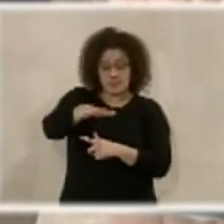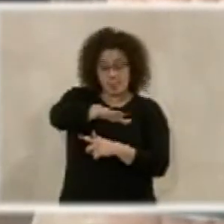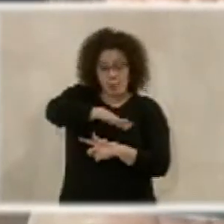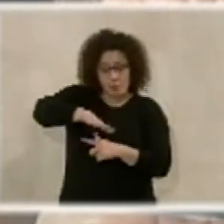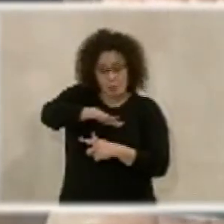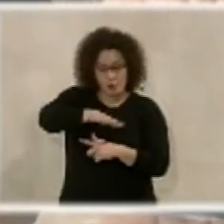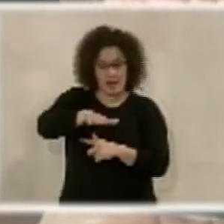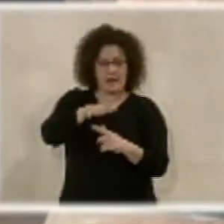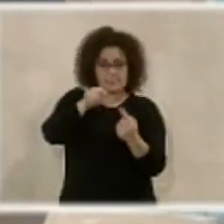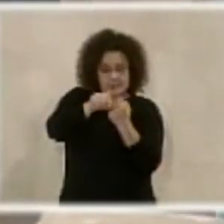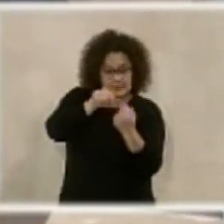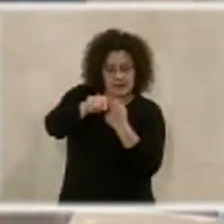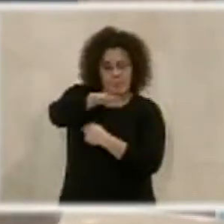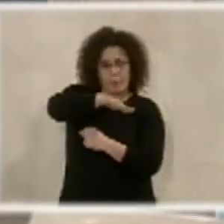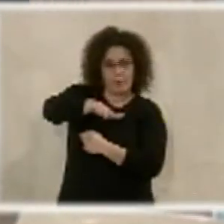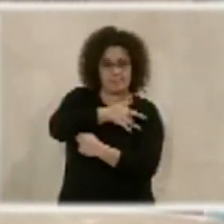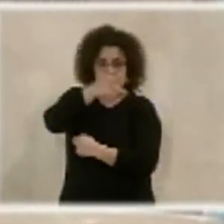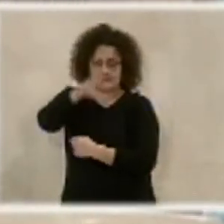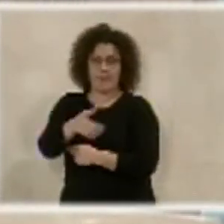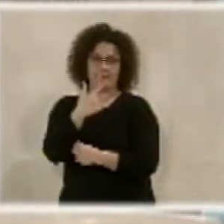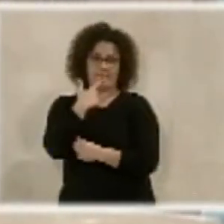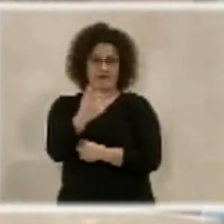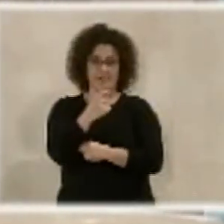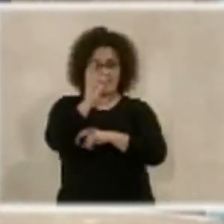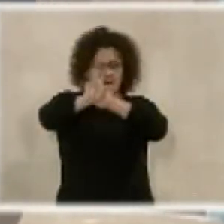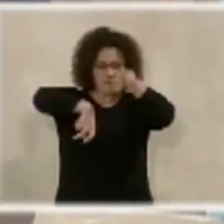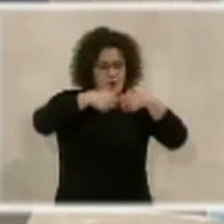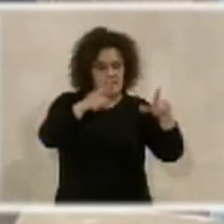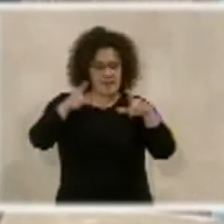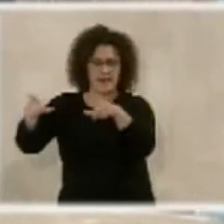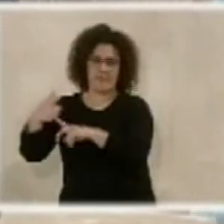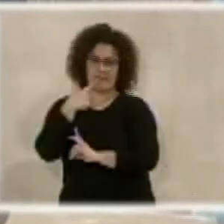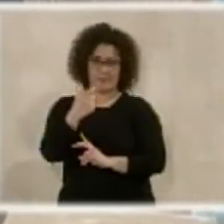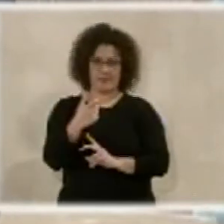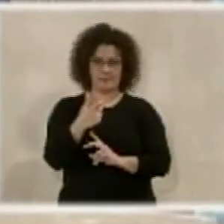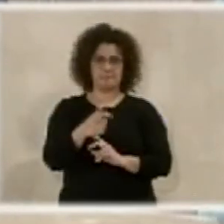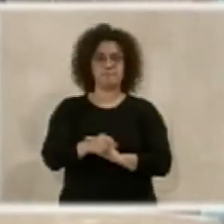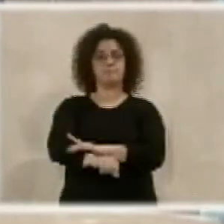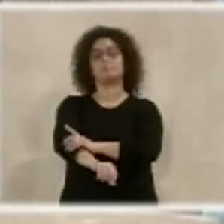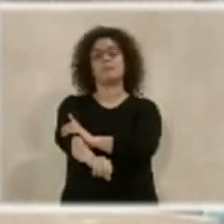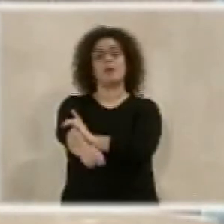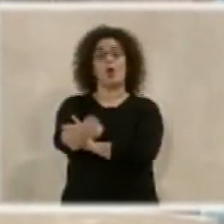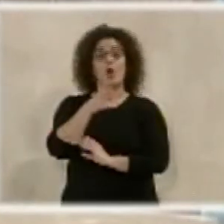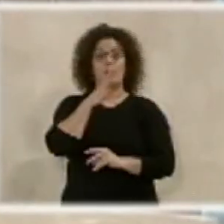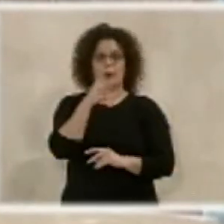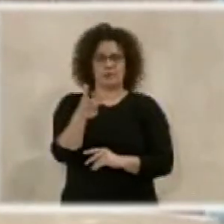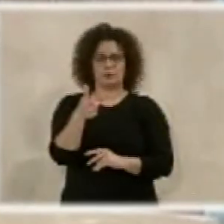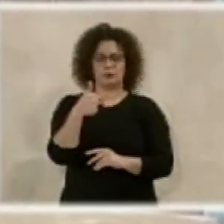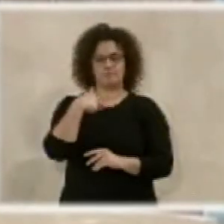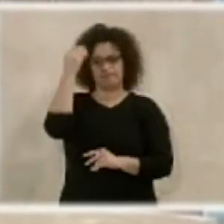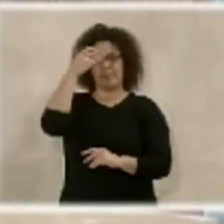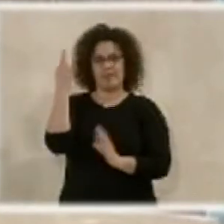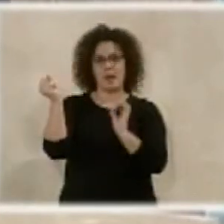acceder en las posibles reparcelaciones en todo el proceso. Por lo tanto, creo que se debía de